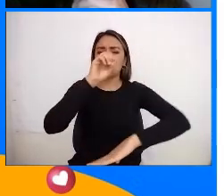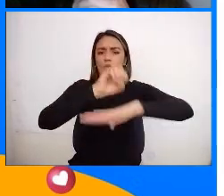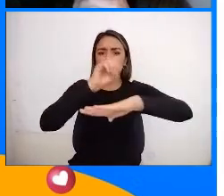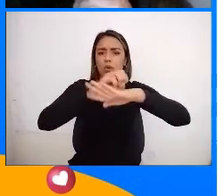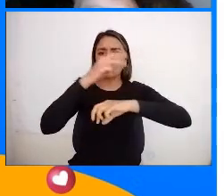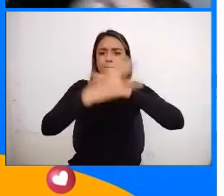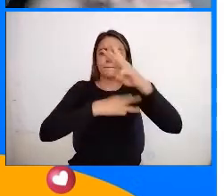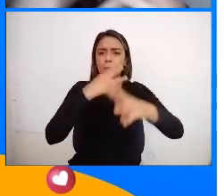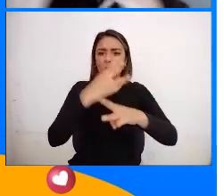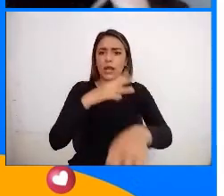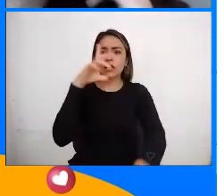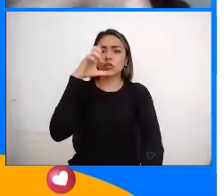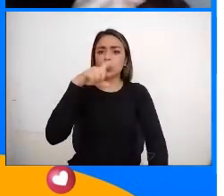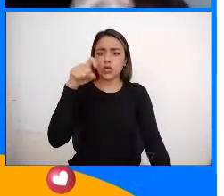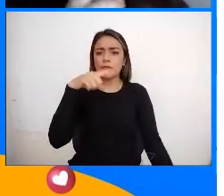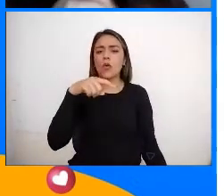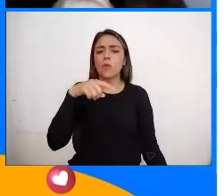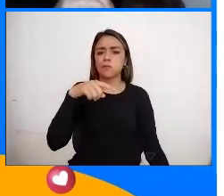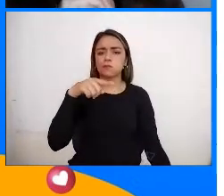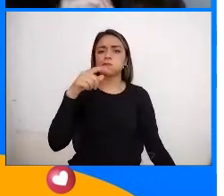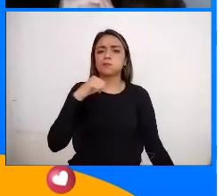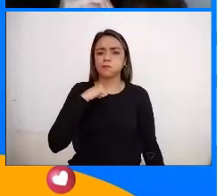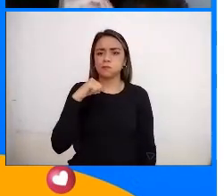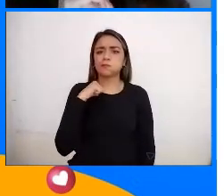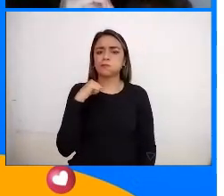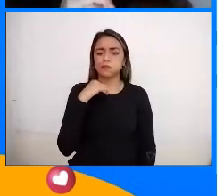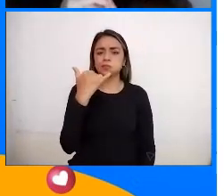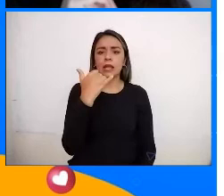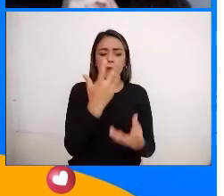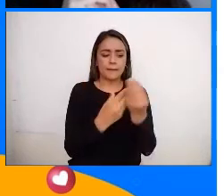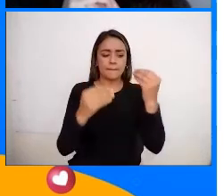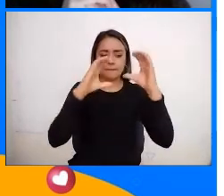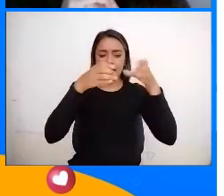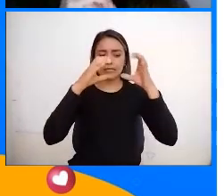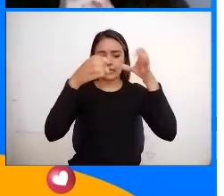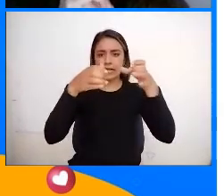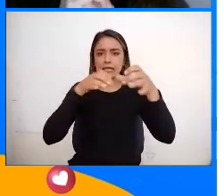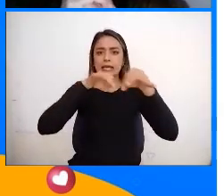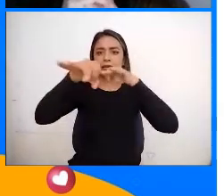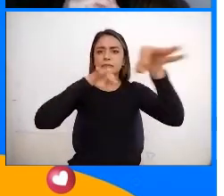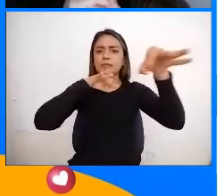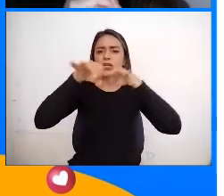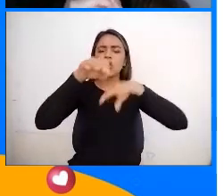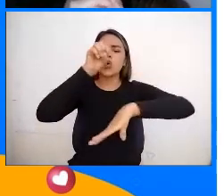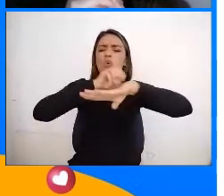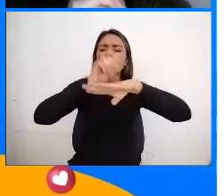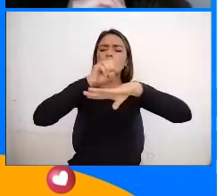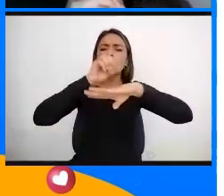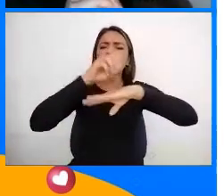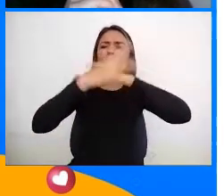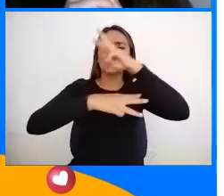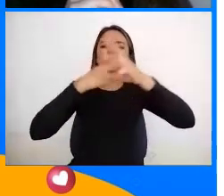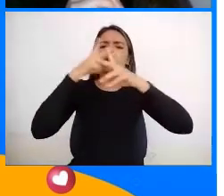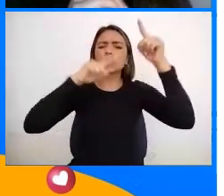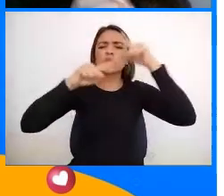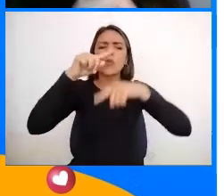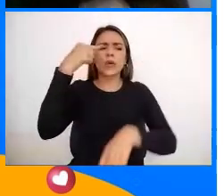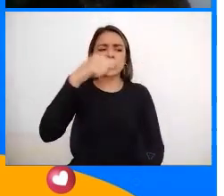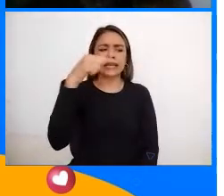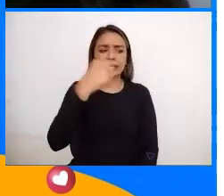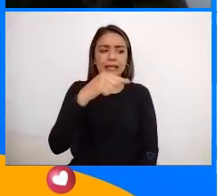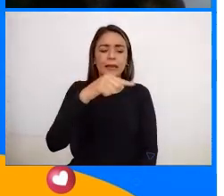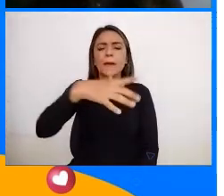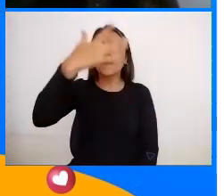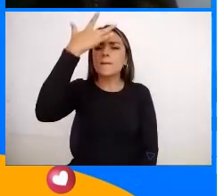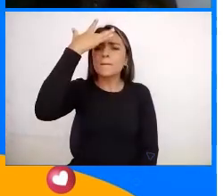Mundial del Turismo Que ya en dos clases más les voy a explicar Que es la Organización Mundial del Turismo Pero ¿Por